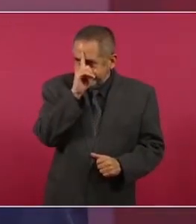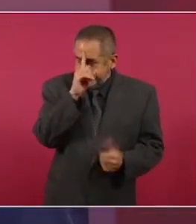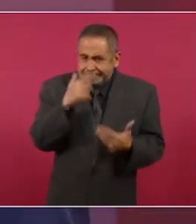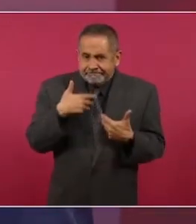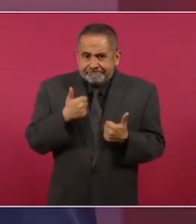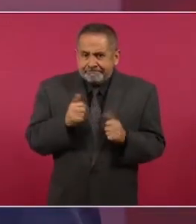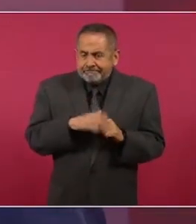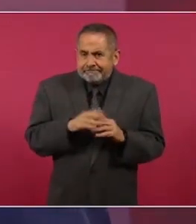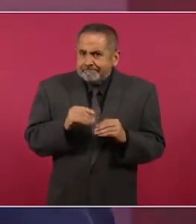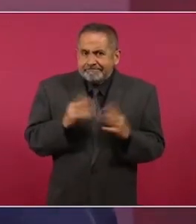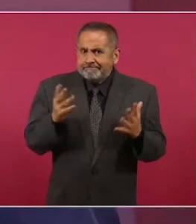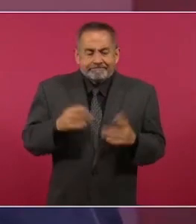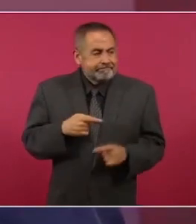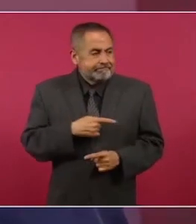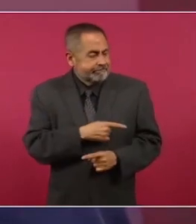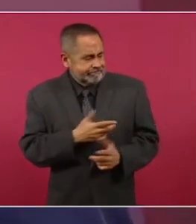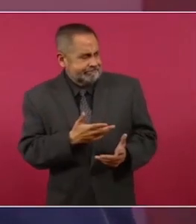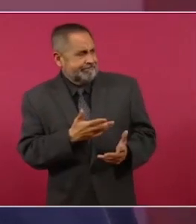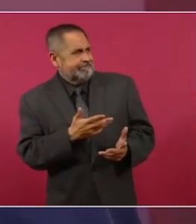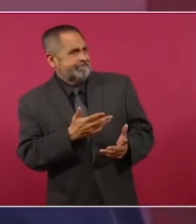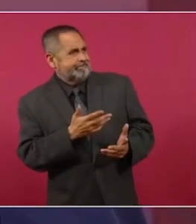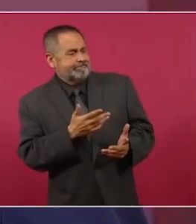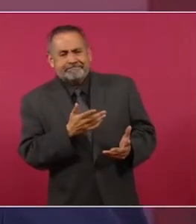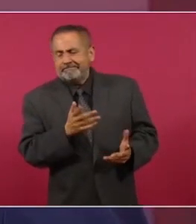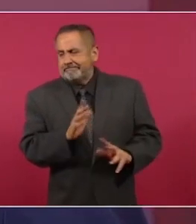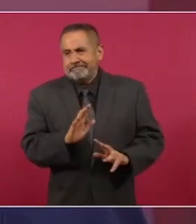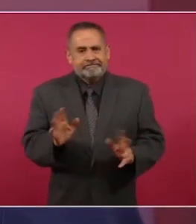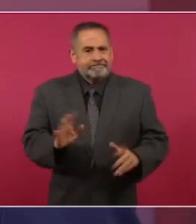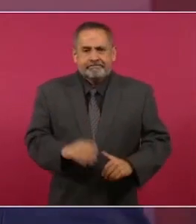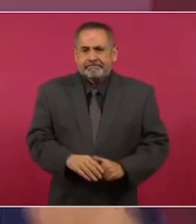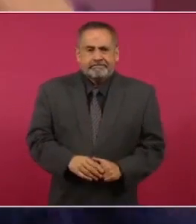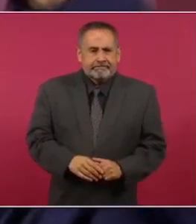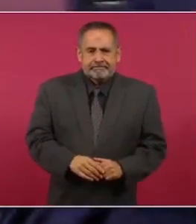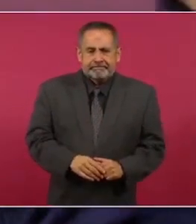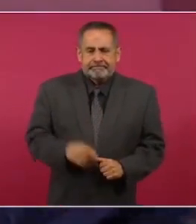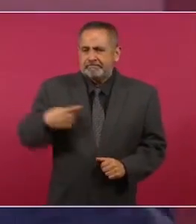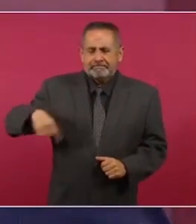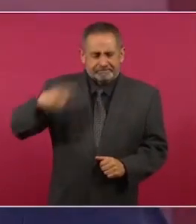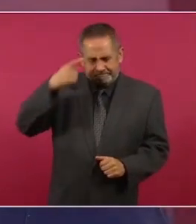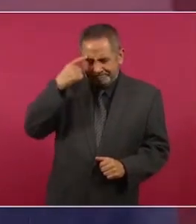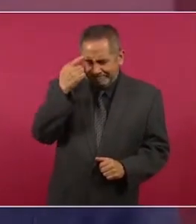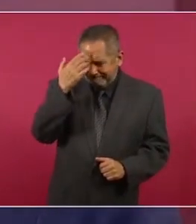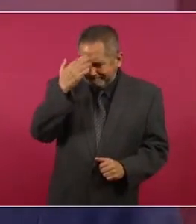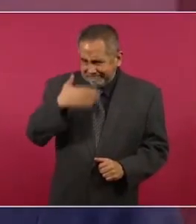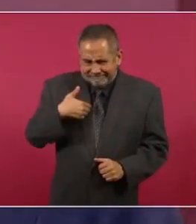de juicio práctico.